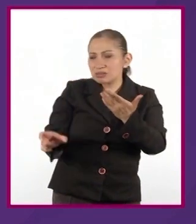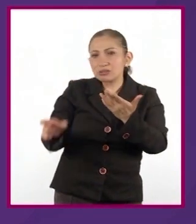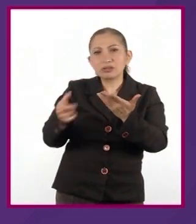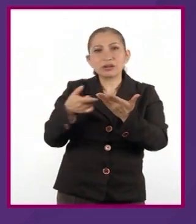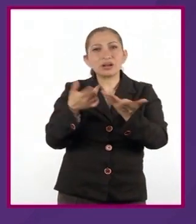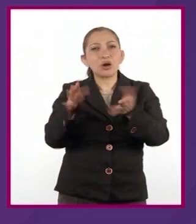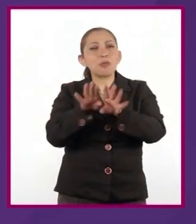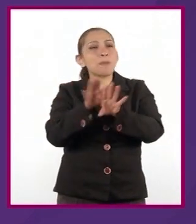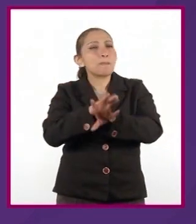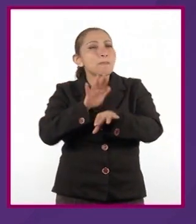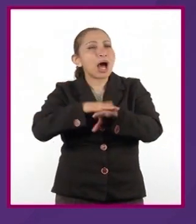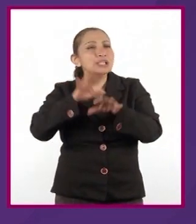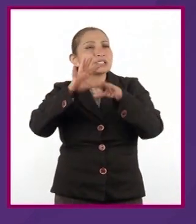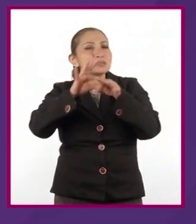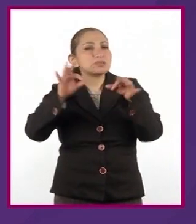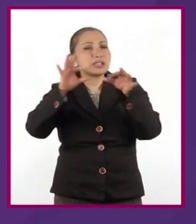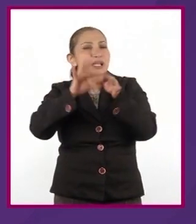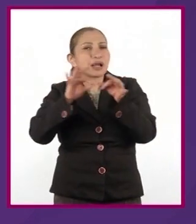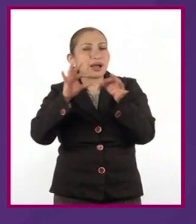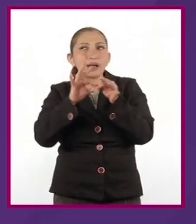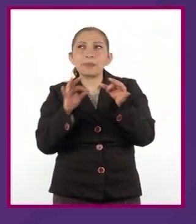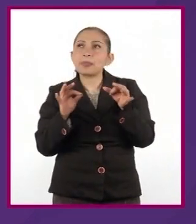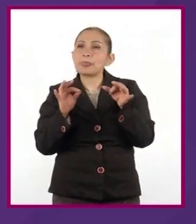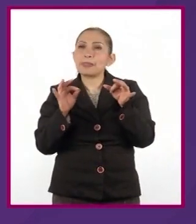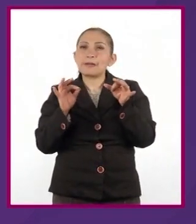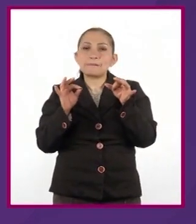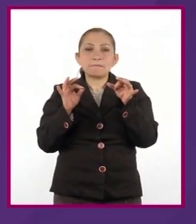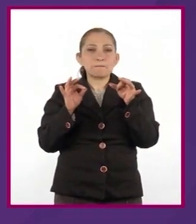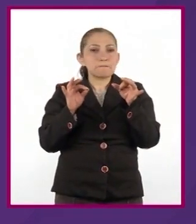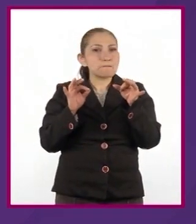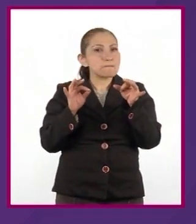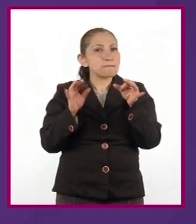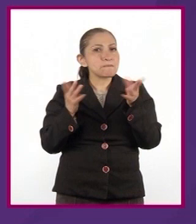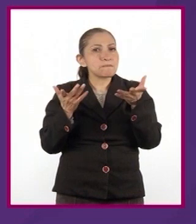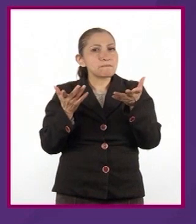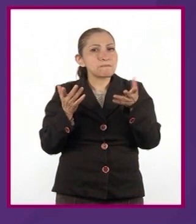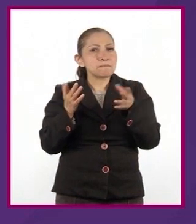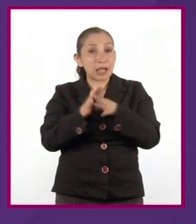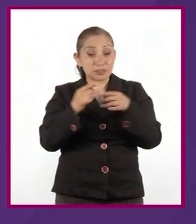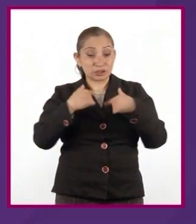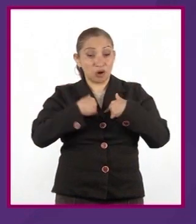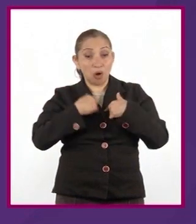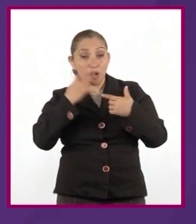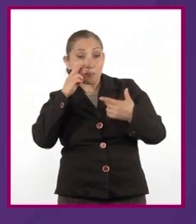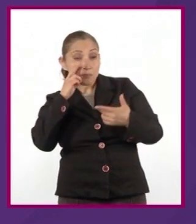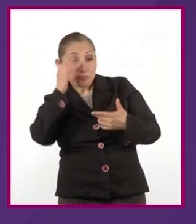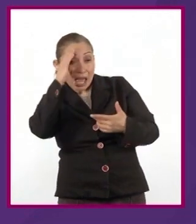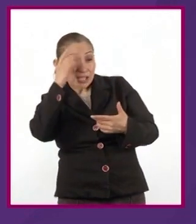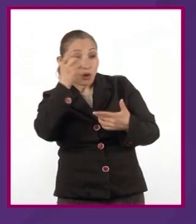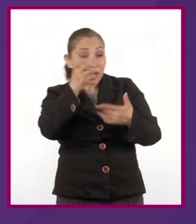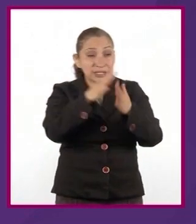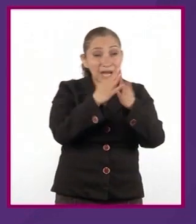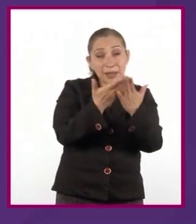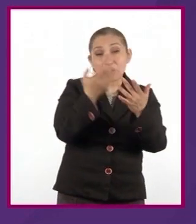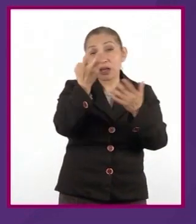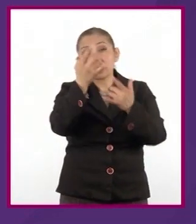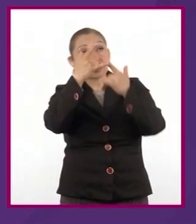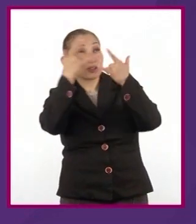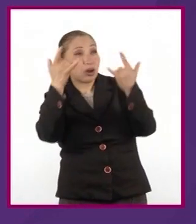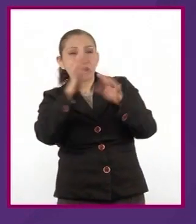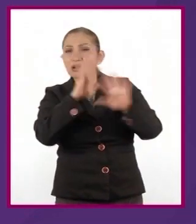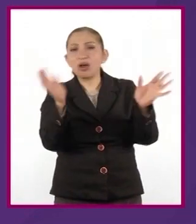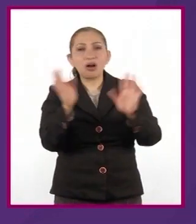explicativa que en el caso de la primera persona. En el caso de la